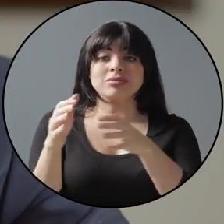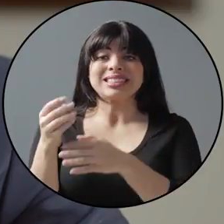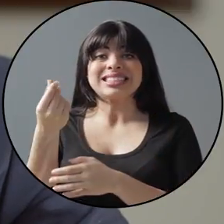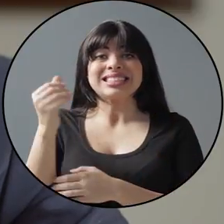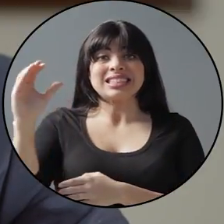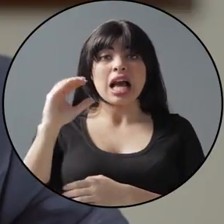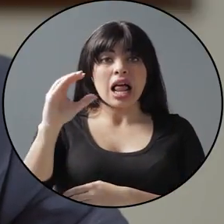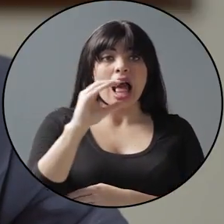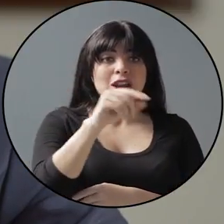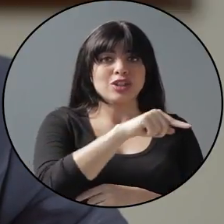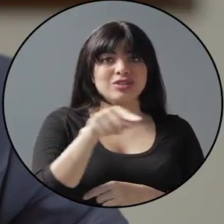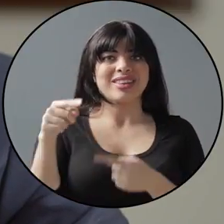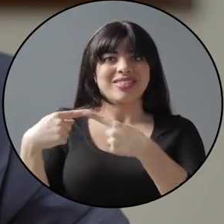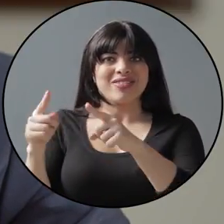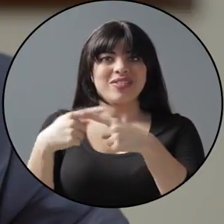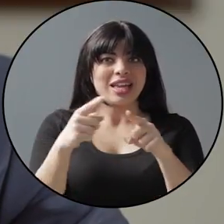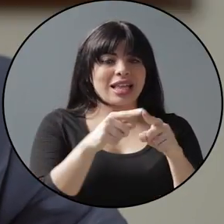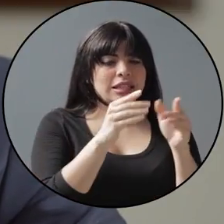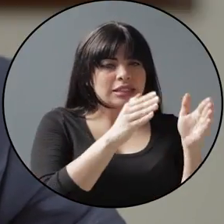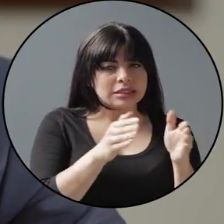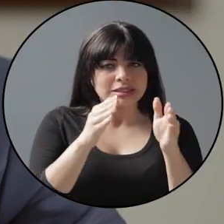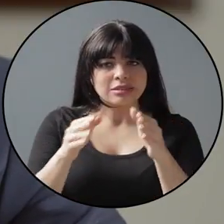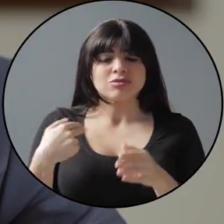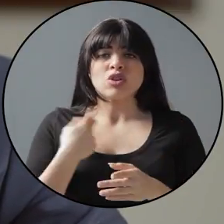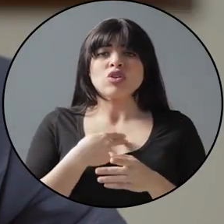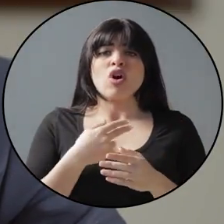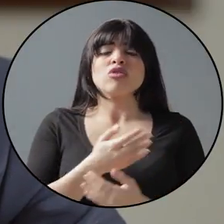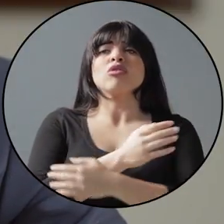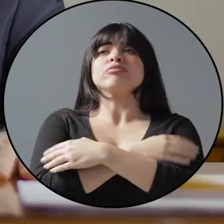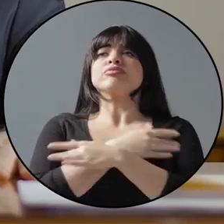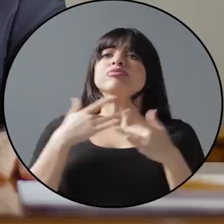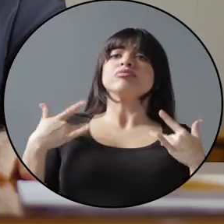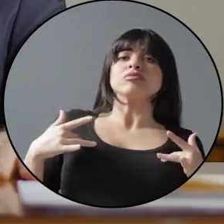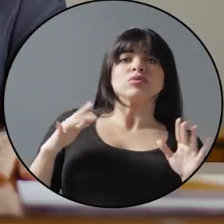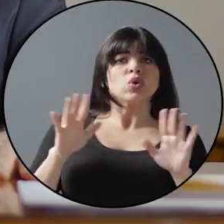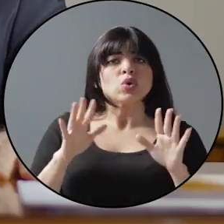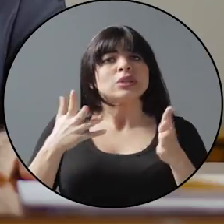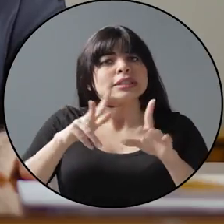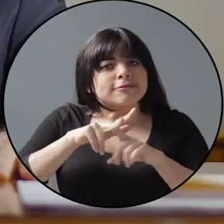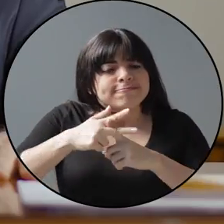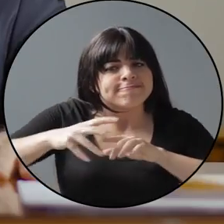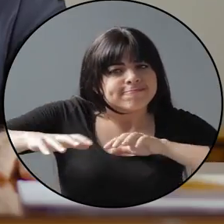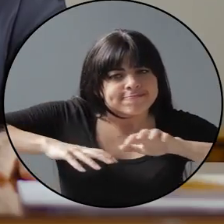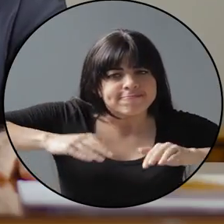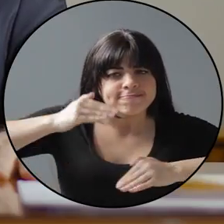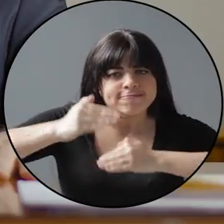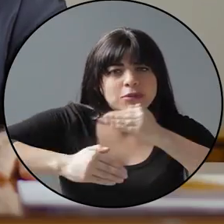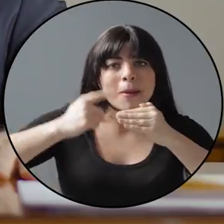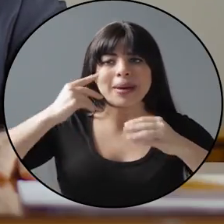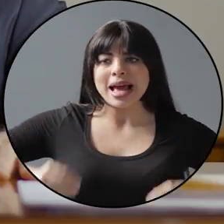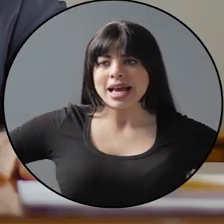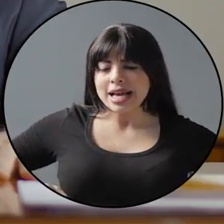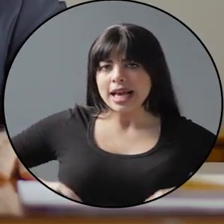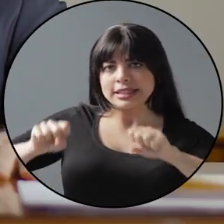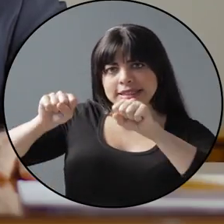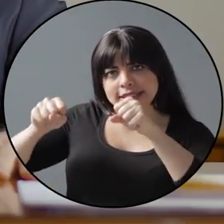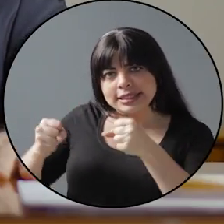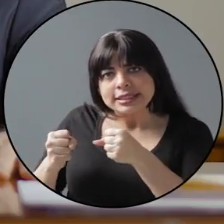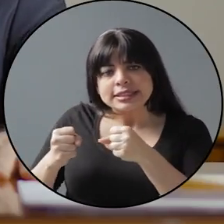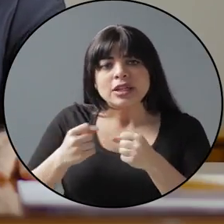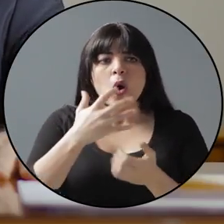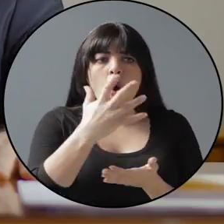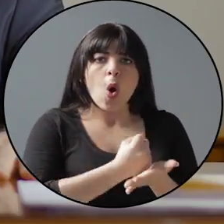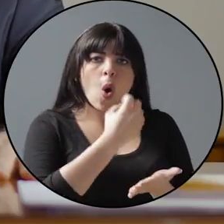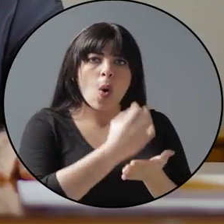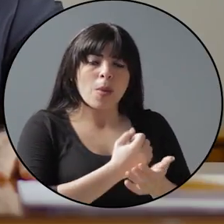salariales diferentes. No estamos cruzados de brazos. Emprendimos acciones para recortar el gasto,